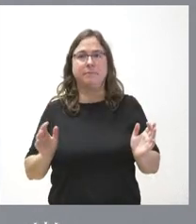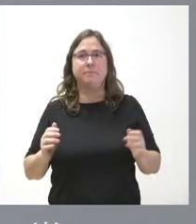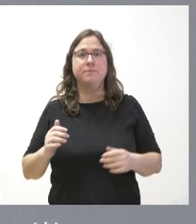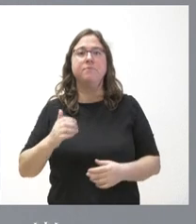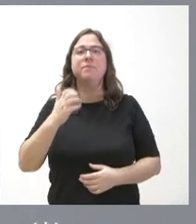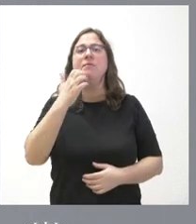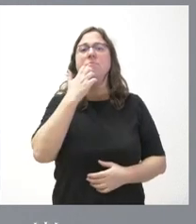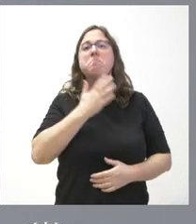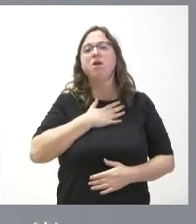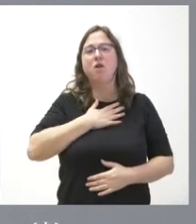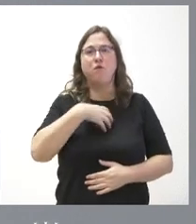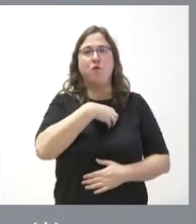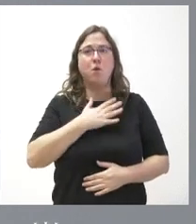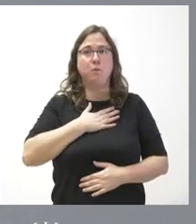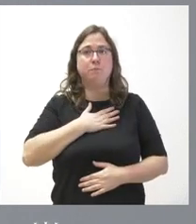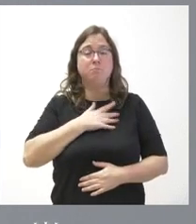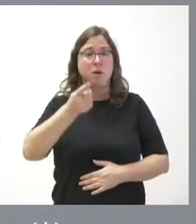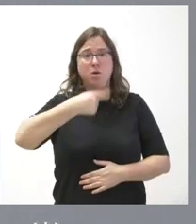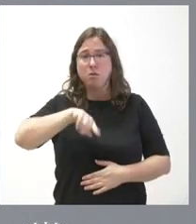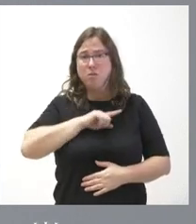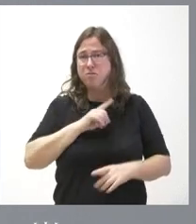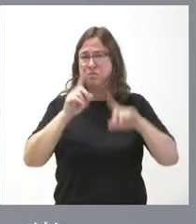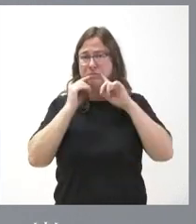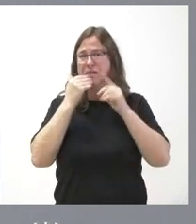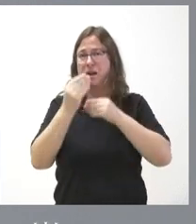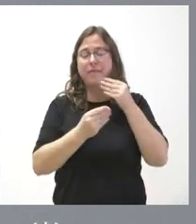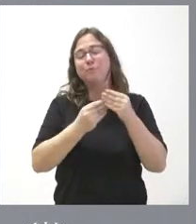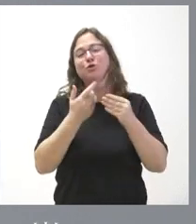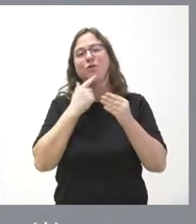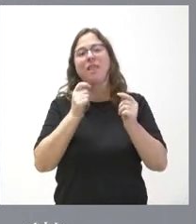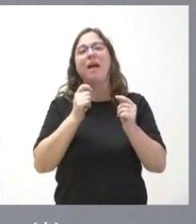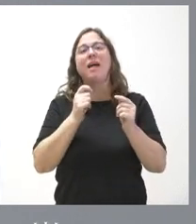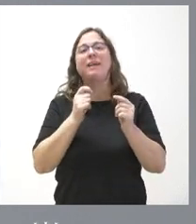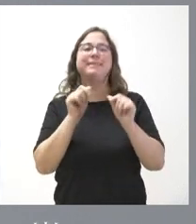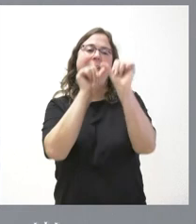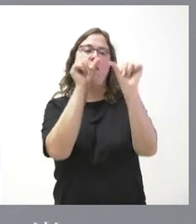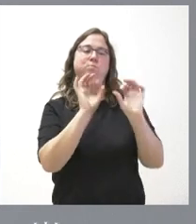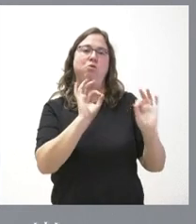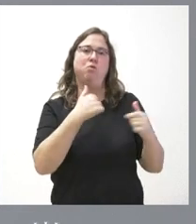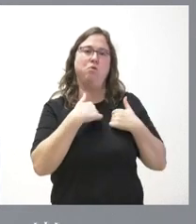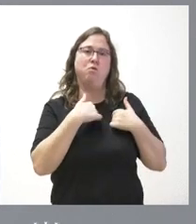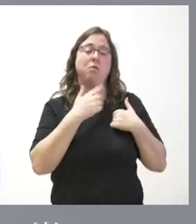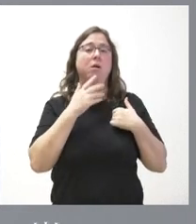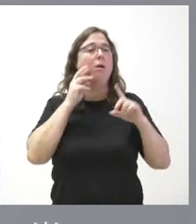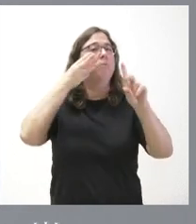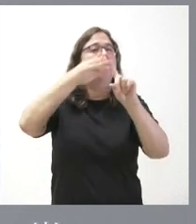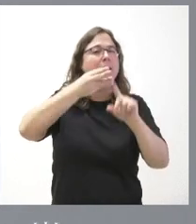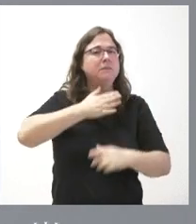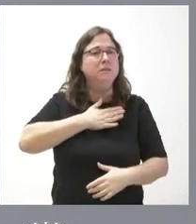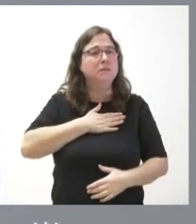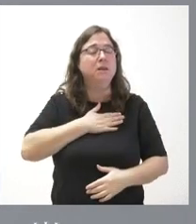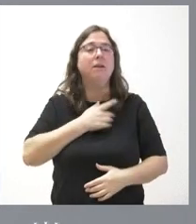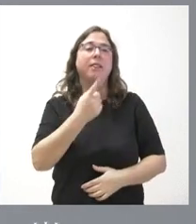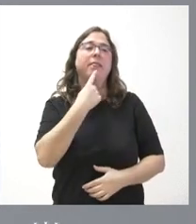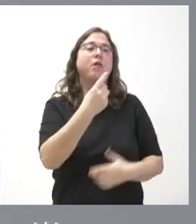ni es mi función nosotros si acaso lo que nos corresponde es dar ejemplo y nuestra misión por tanto no es decir a los ocho